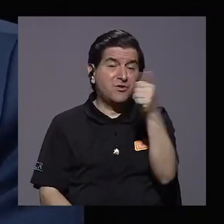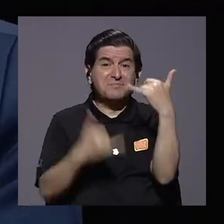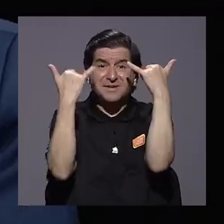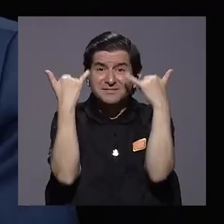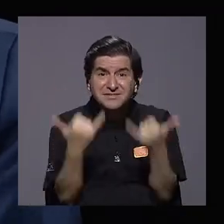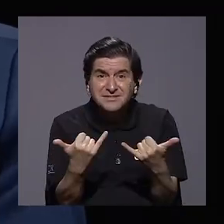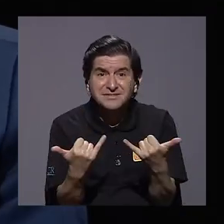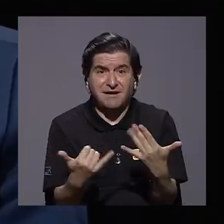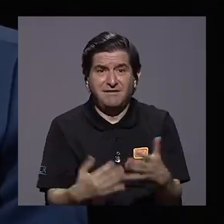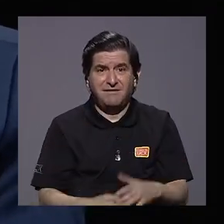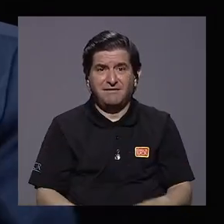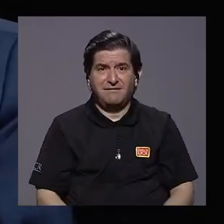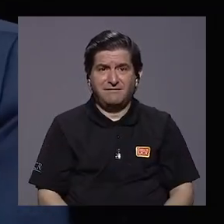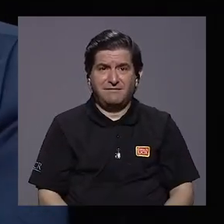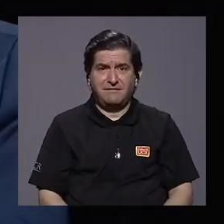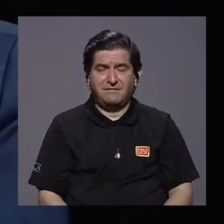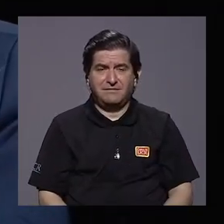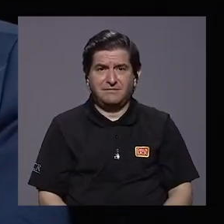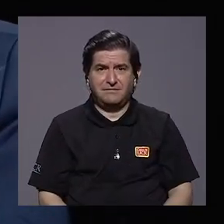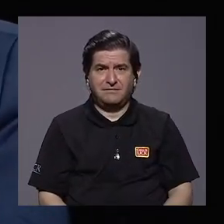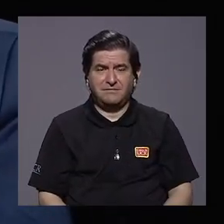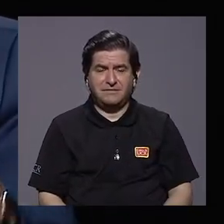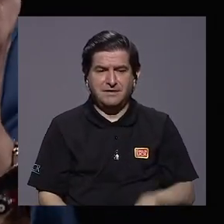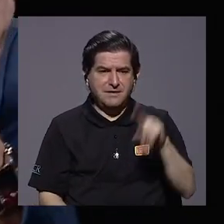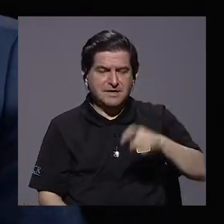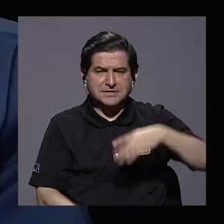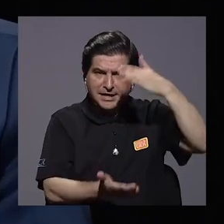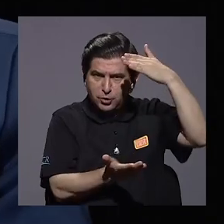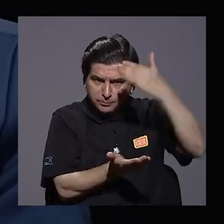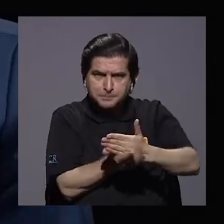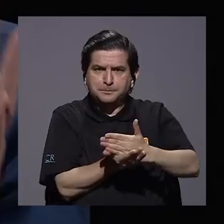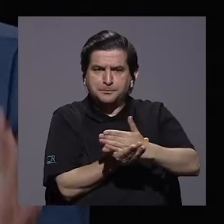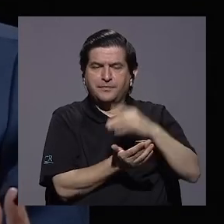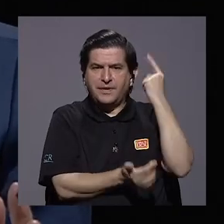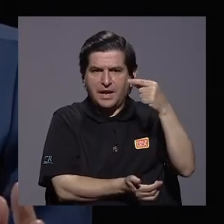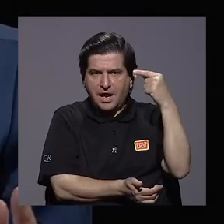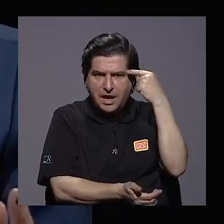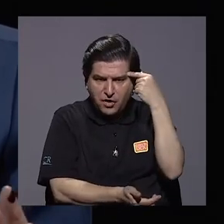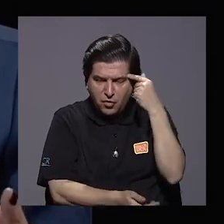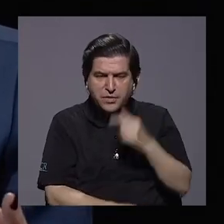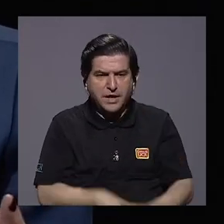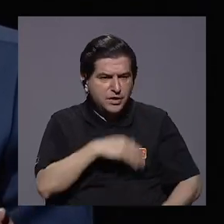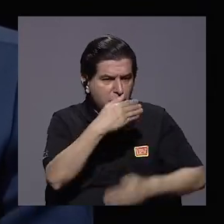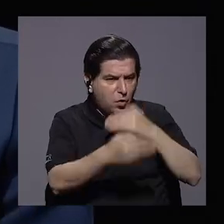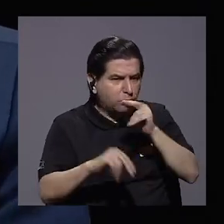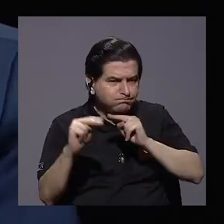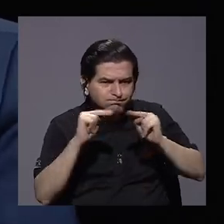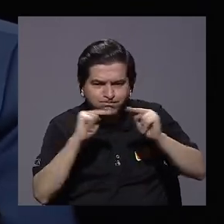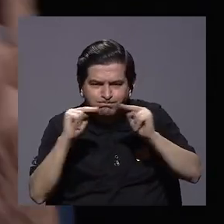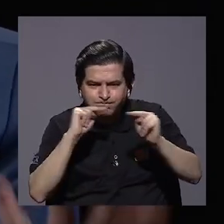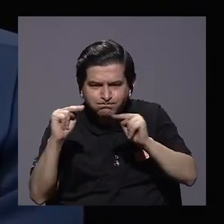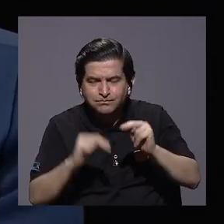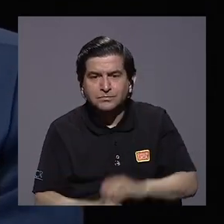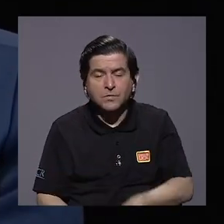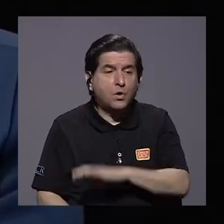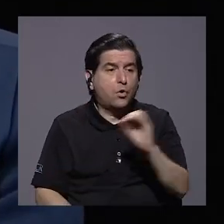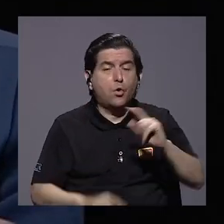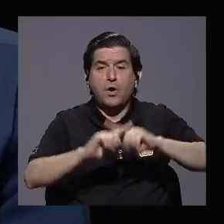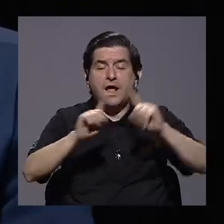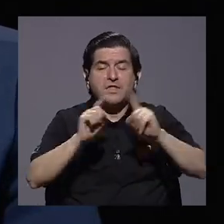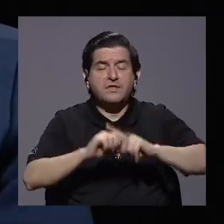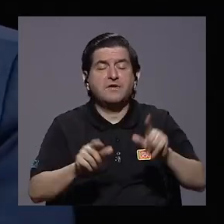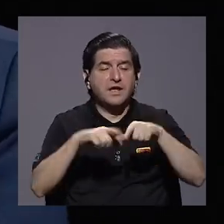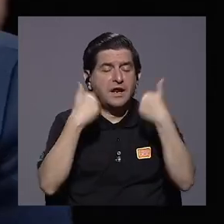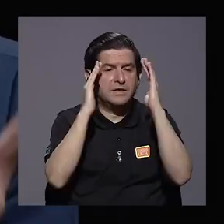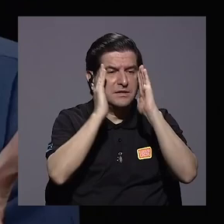tenemos que hacer un alto. El gobierno tiene que hacer un proceso de negociación o ir a los diferentes sectores